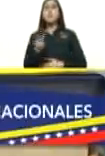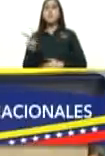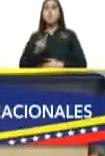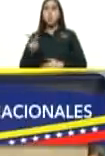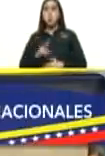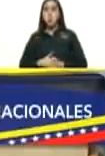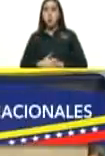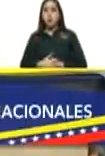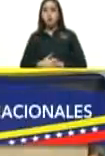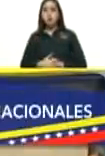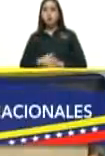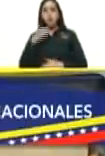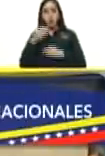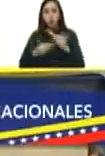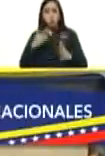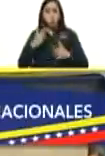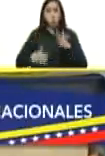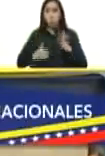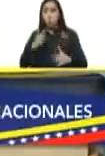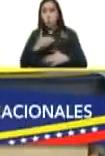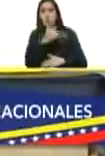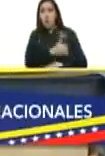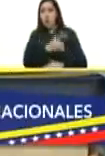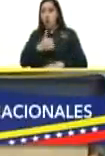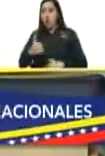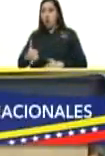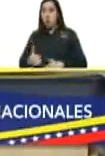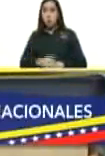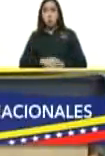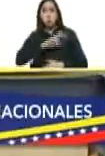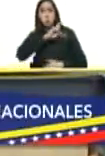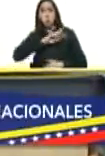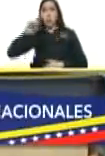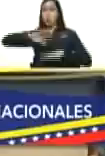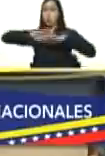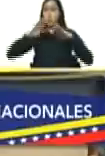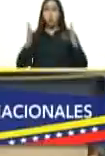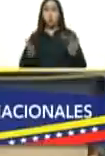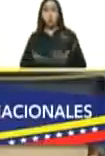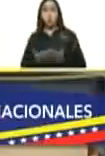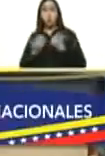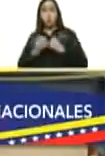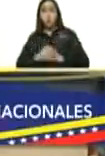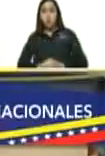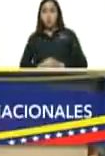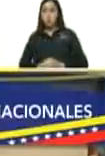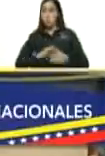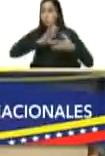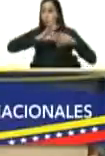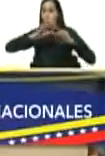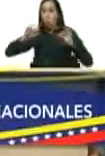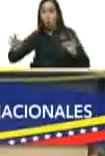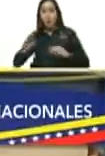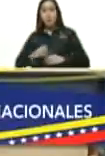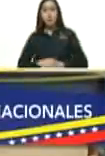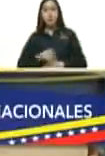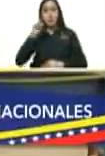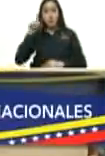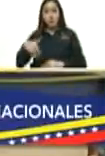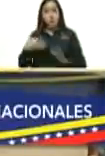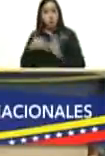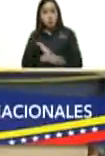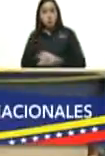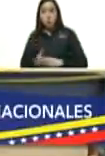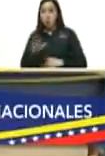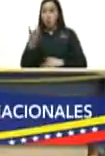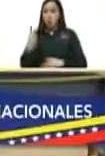con sus atletas rompió récord mundial récord olímpico y el número